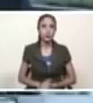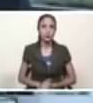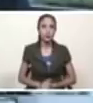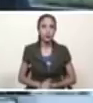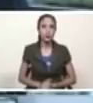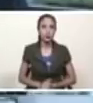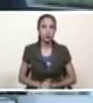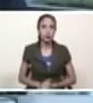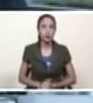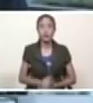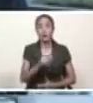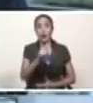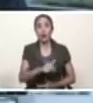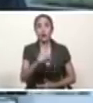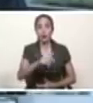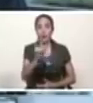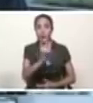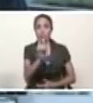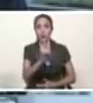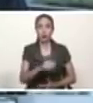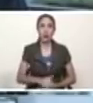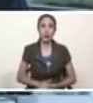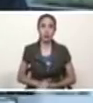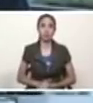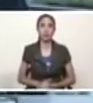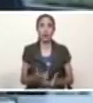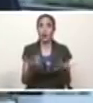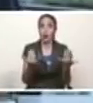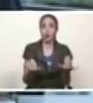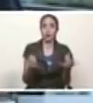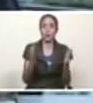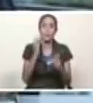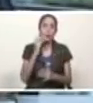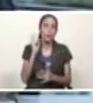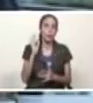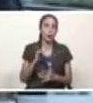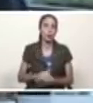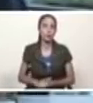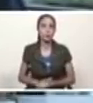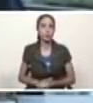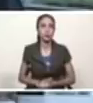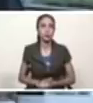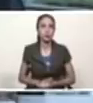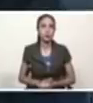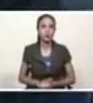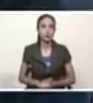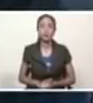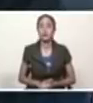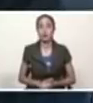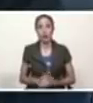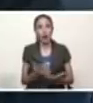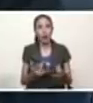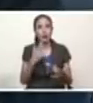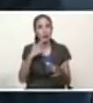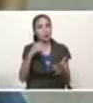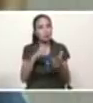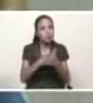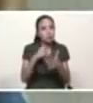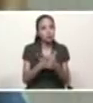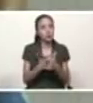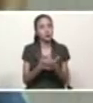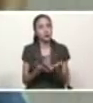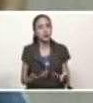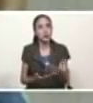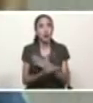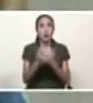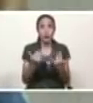en Venezuela en este momento histórico se está definiendo en esta batalla histórica el